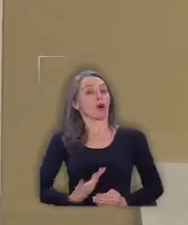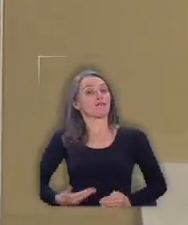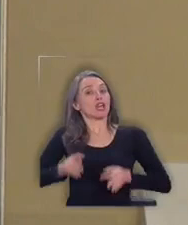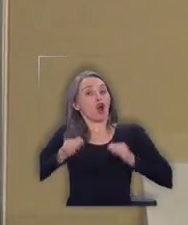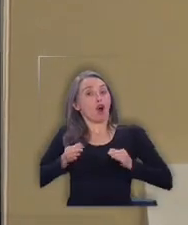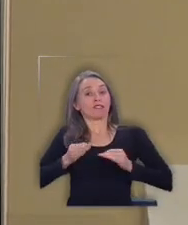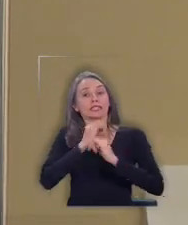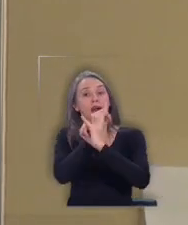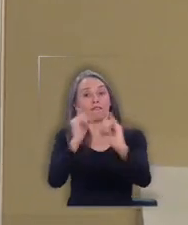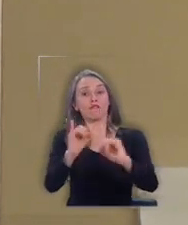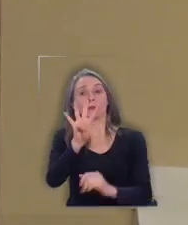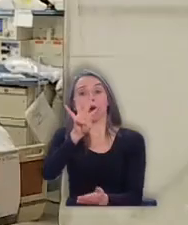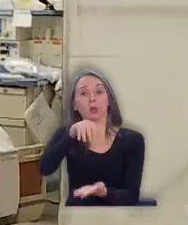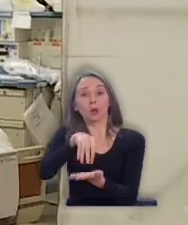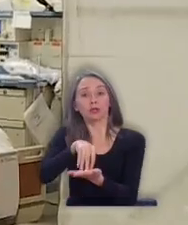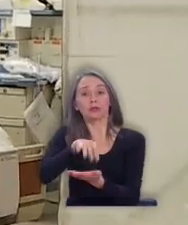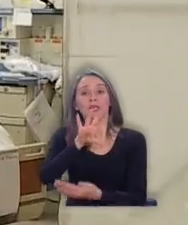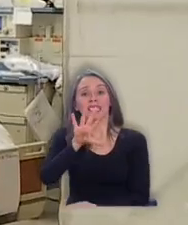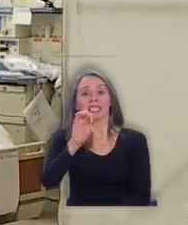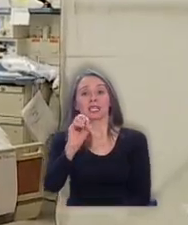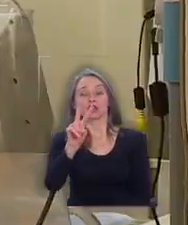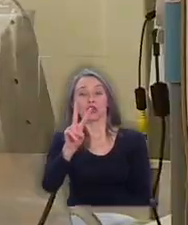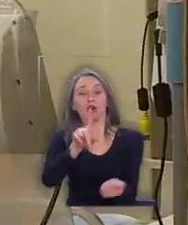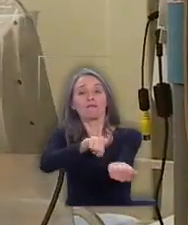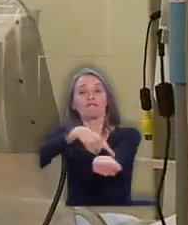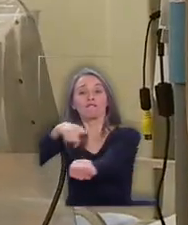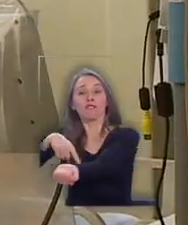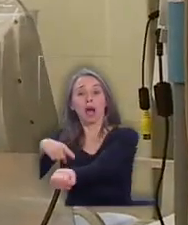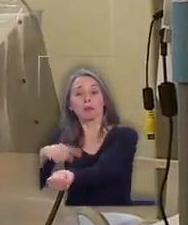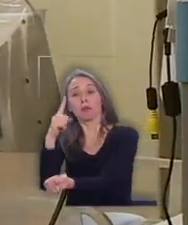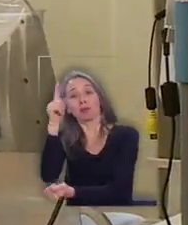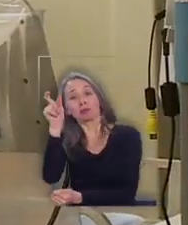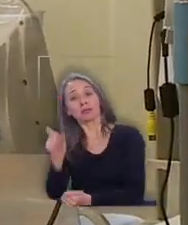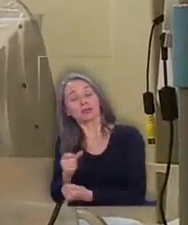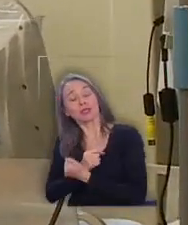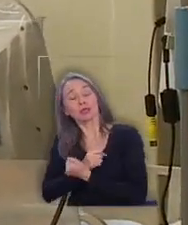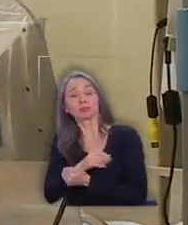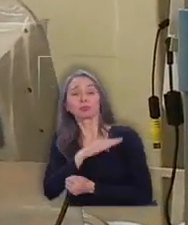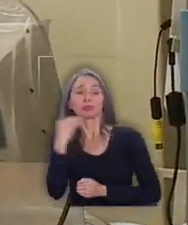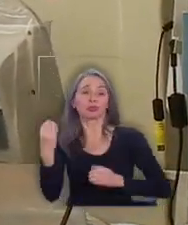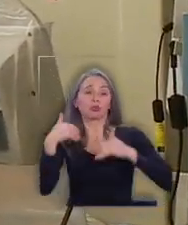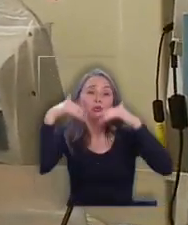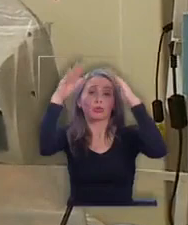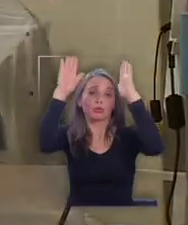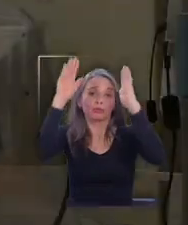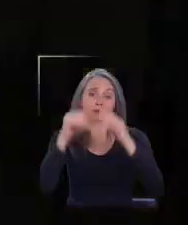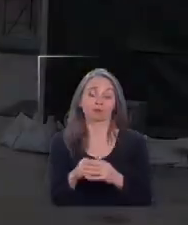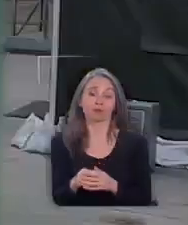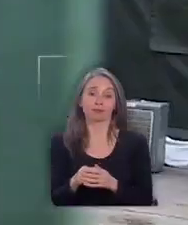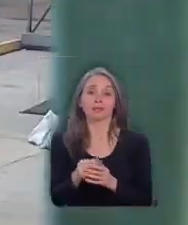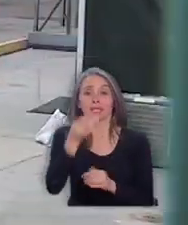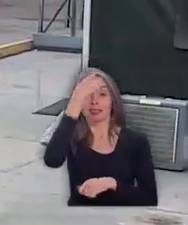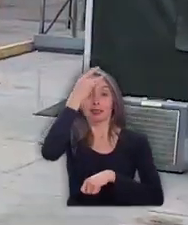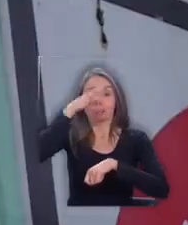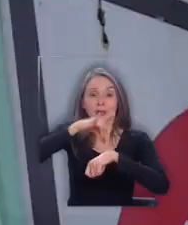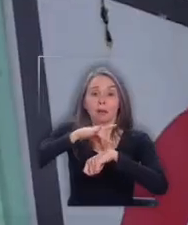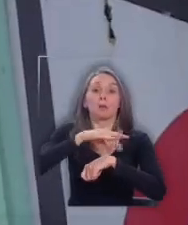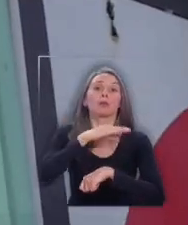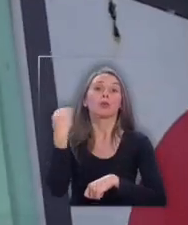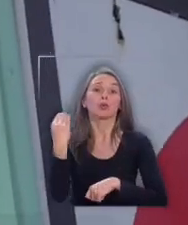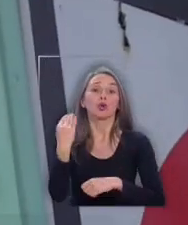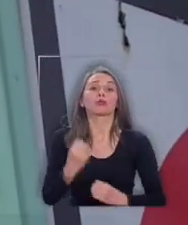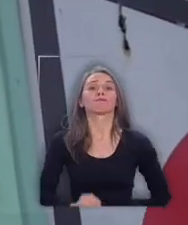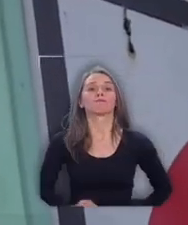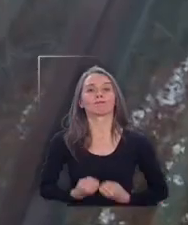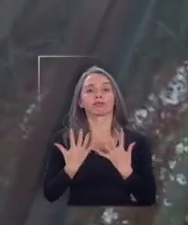establecen que 4.502 familias han perdido a ser querido. Pacientes que murieron por